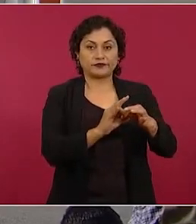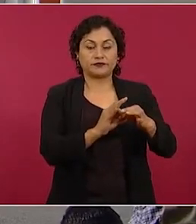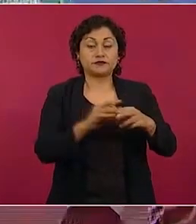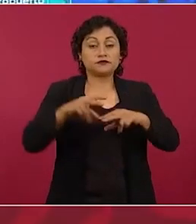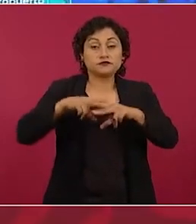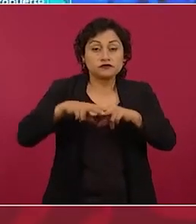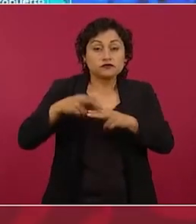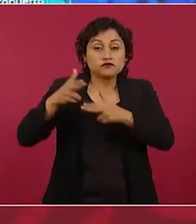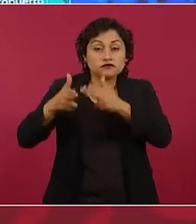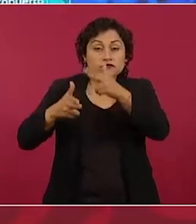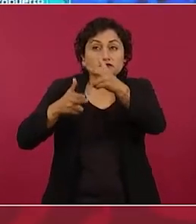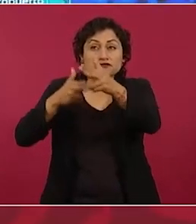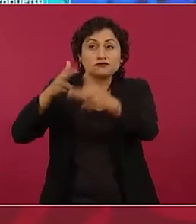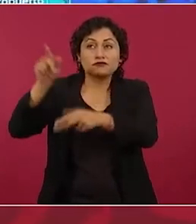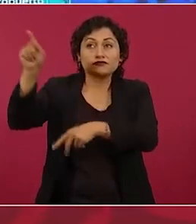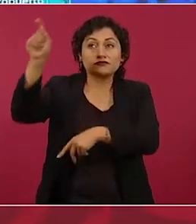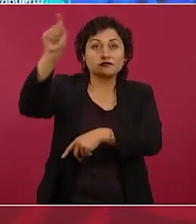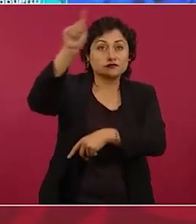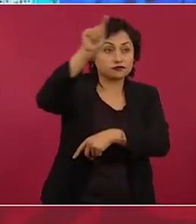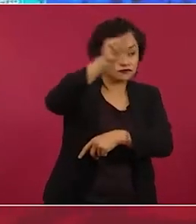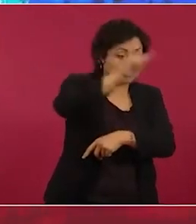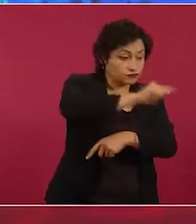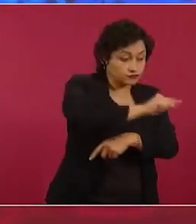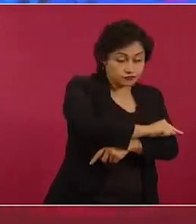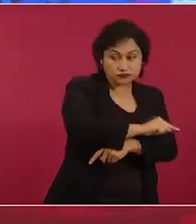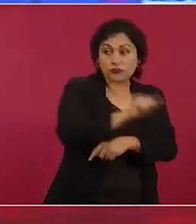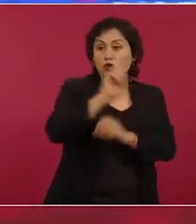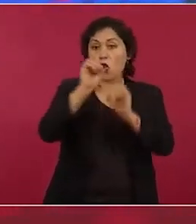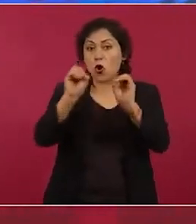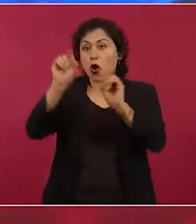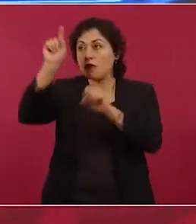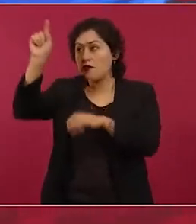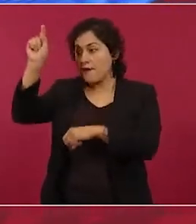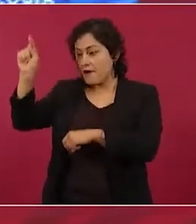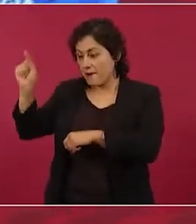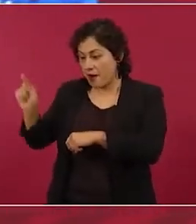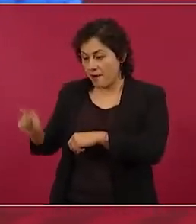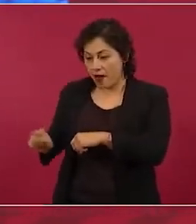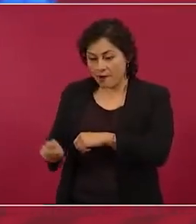Entonces, ¿cuál es el propósito? Repito, que los que lleguen acá